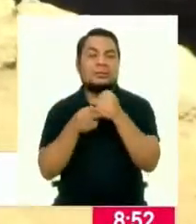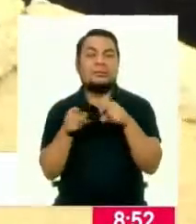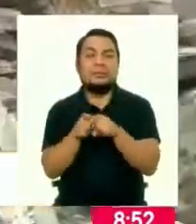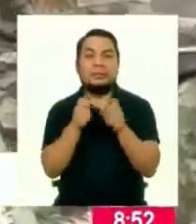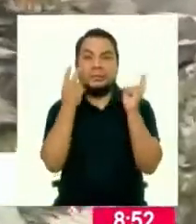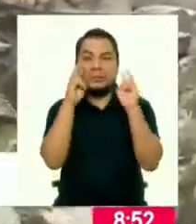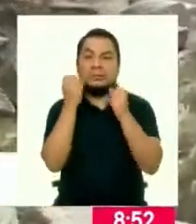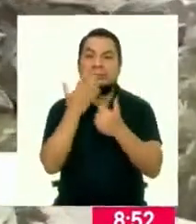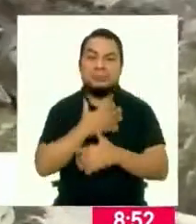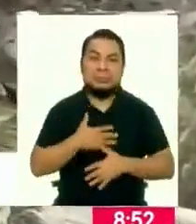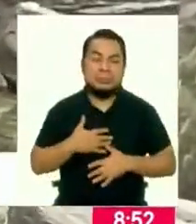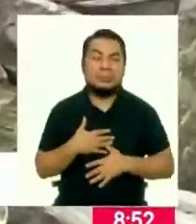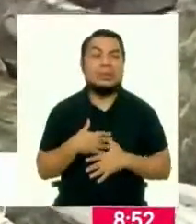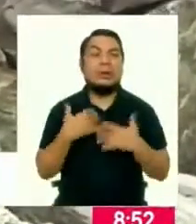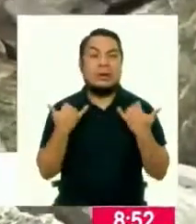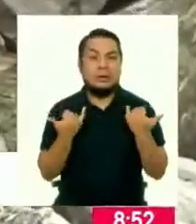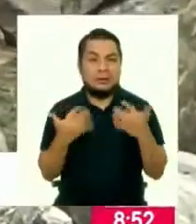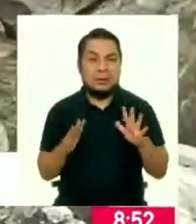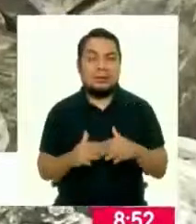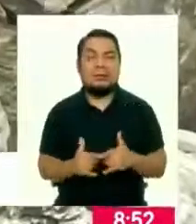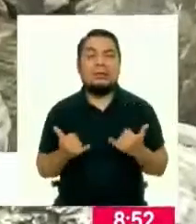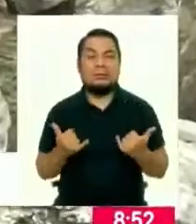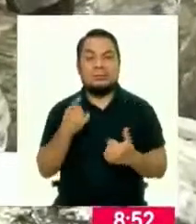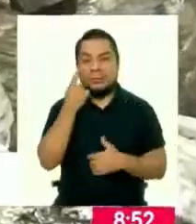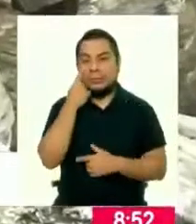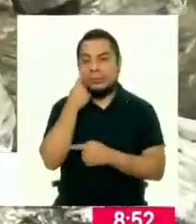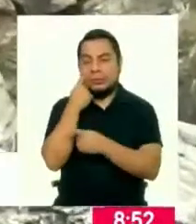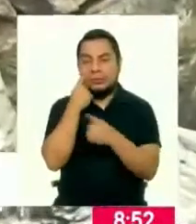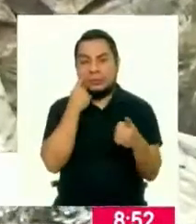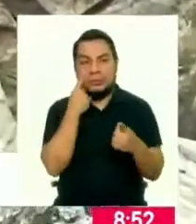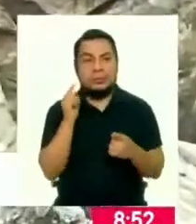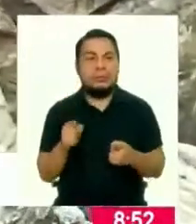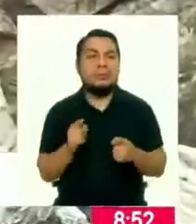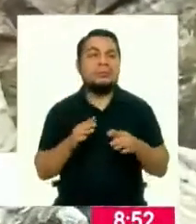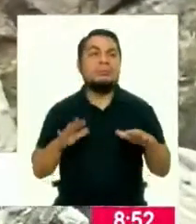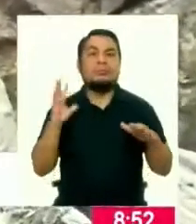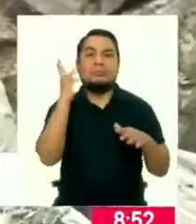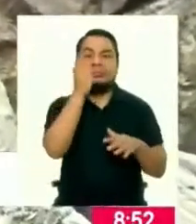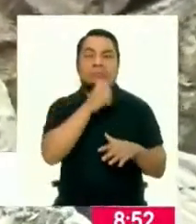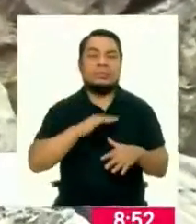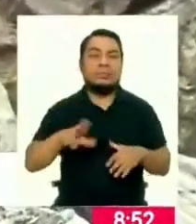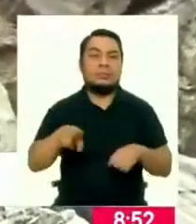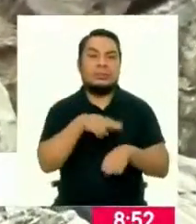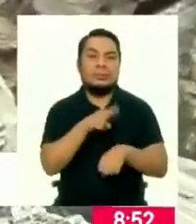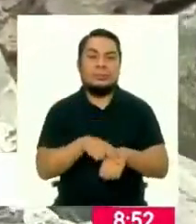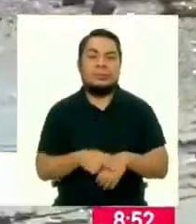entretenida. Ahora sí, es hora de conocer este paraíso natural.